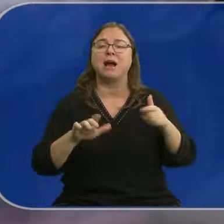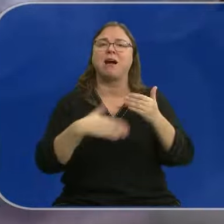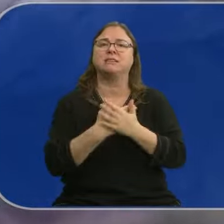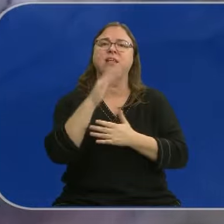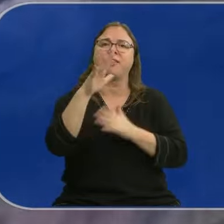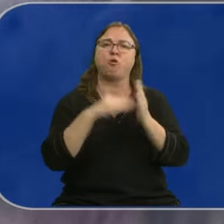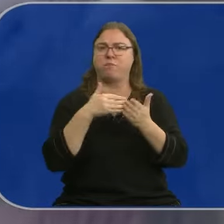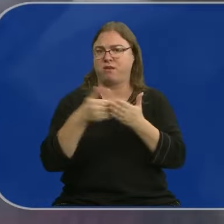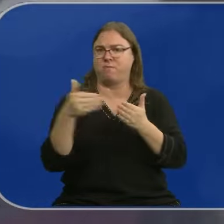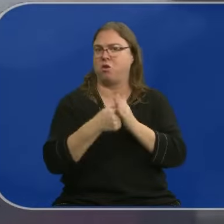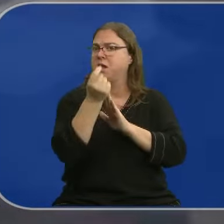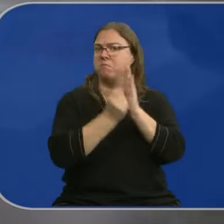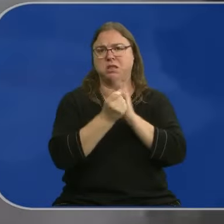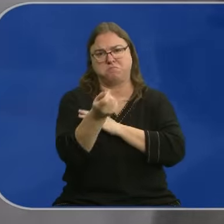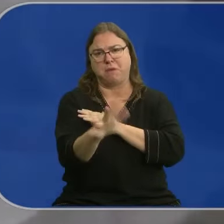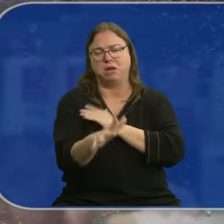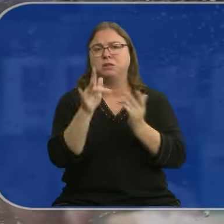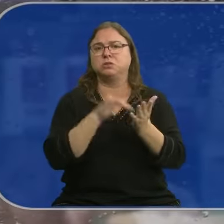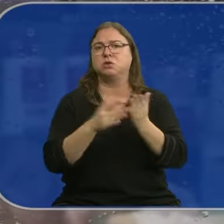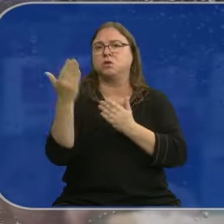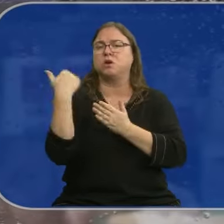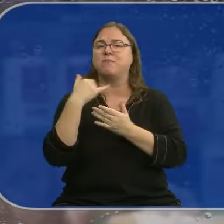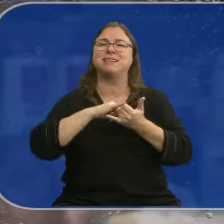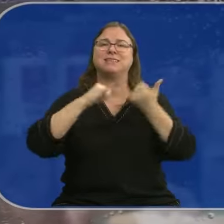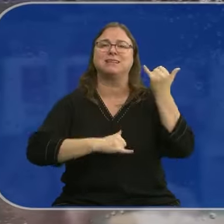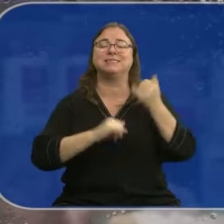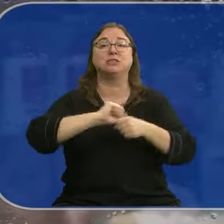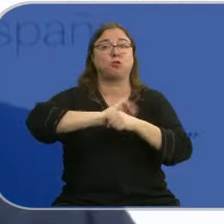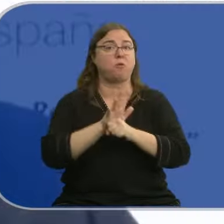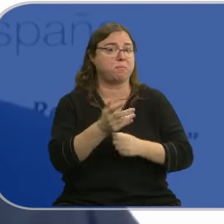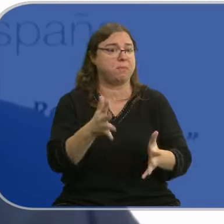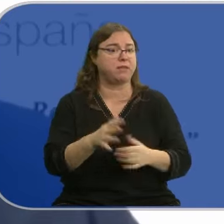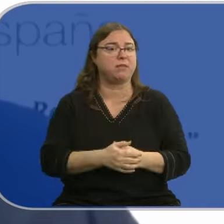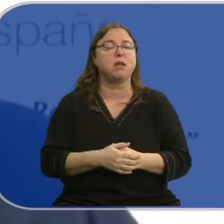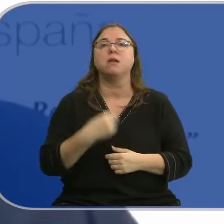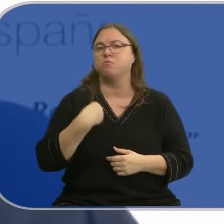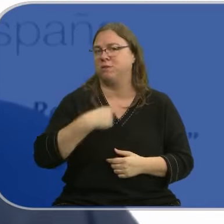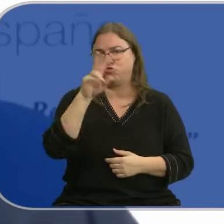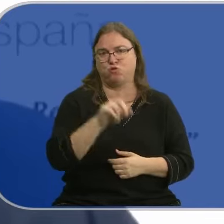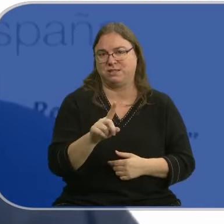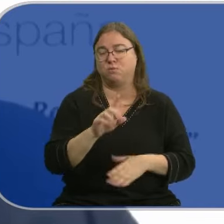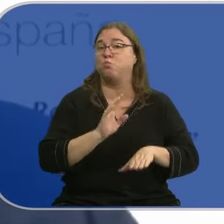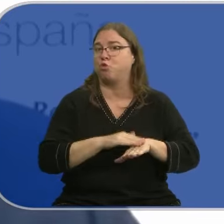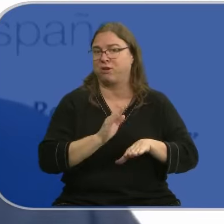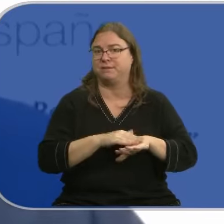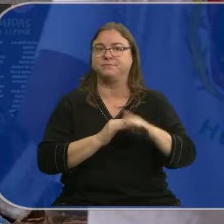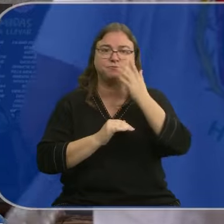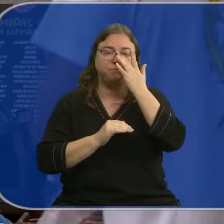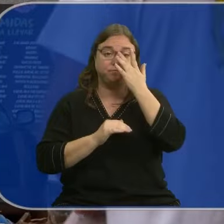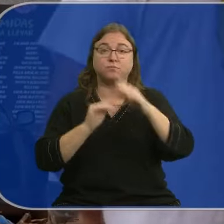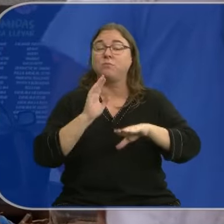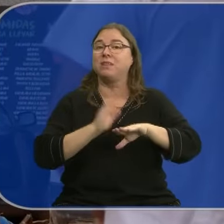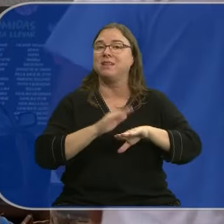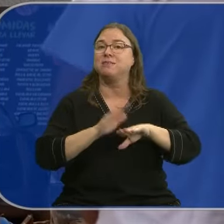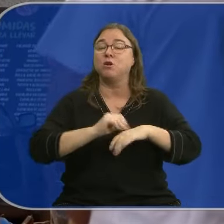millones, unas medidas muy similares a las que se aplicaron durante la crisis del COVID, aunque... No es mismo porque en la